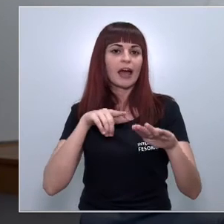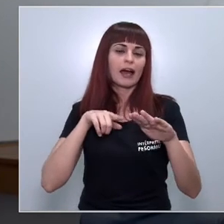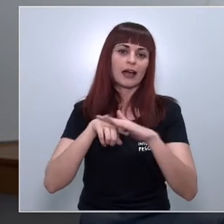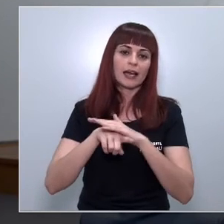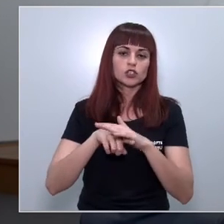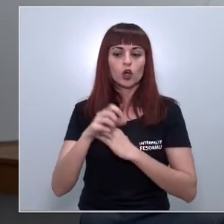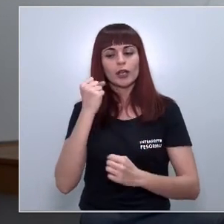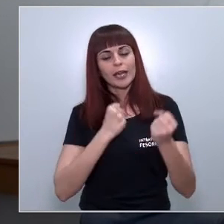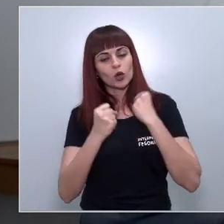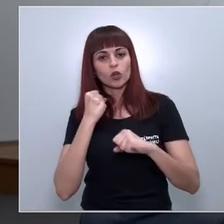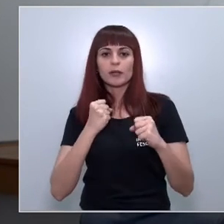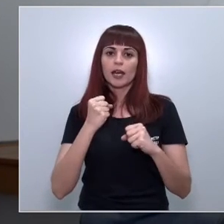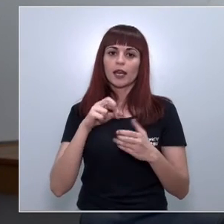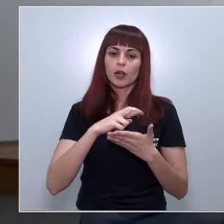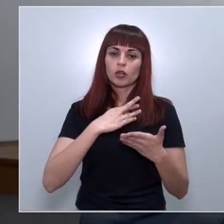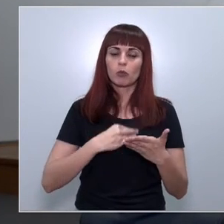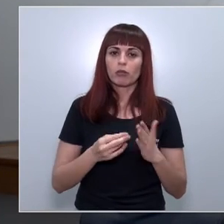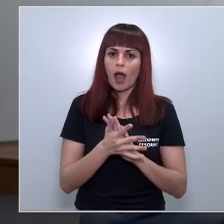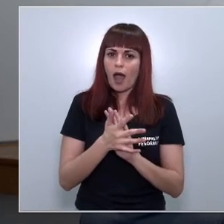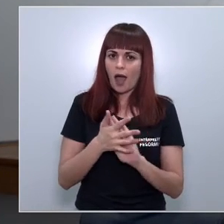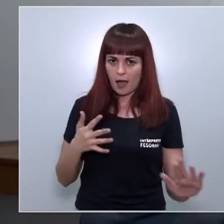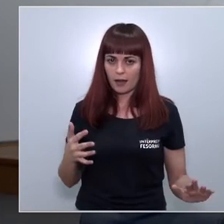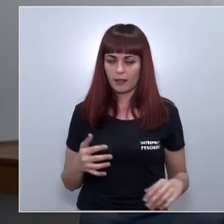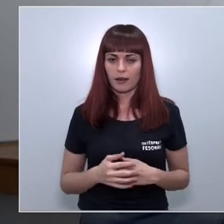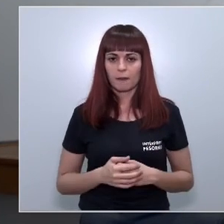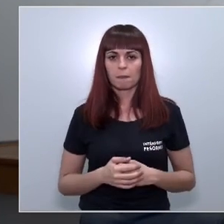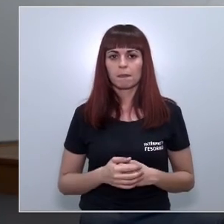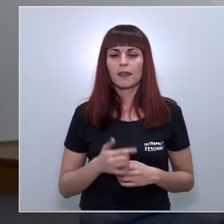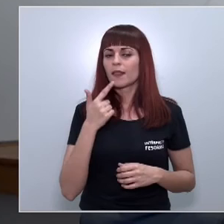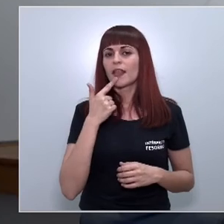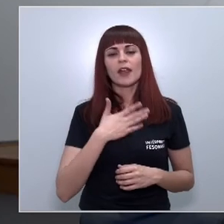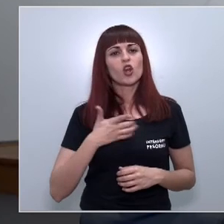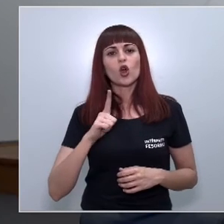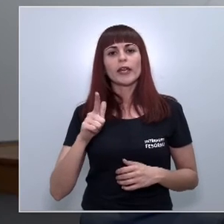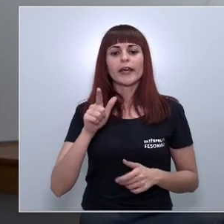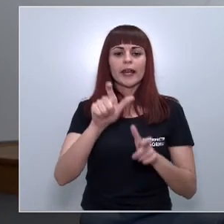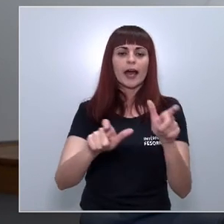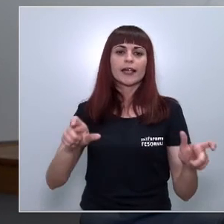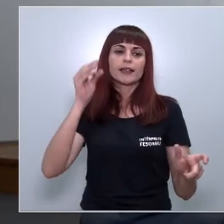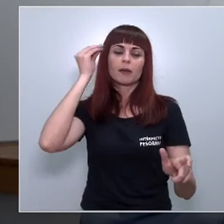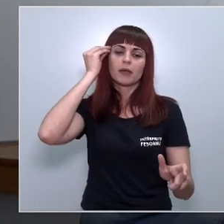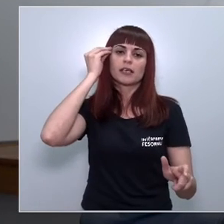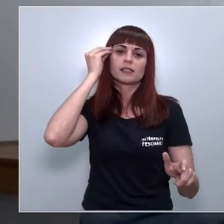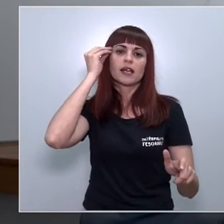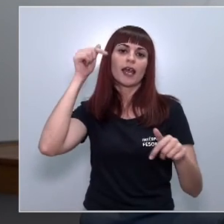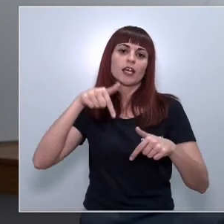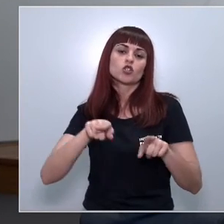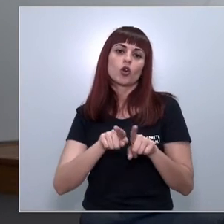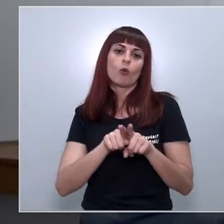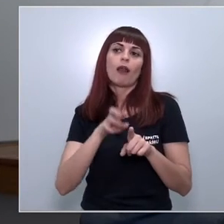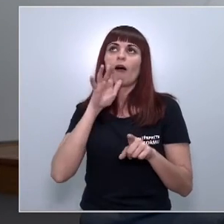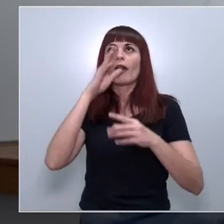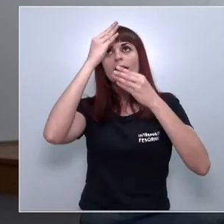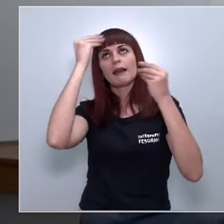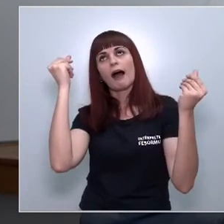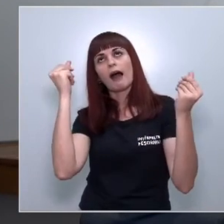la economía en la región de Murcia comentaba que no quiere que nadie piense que esto es como pues bajar la guardia